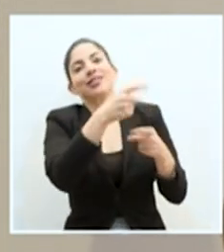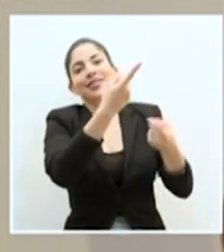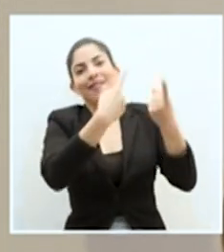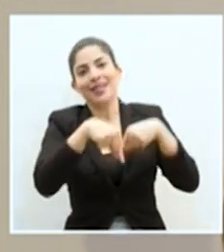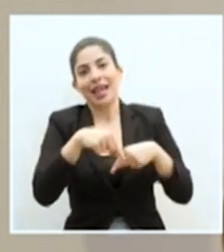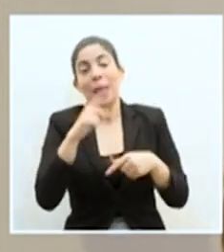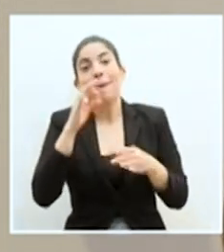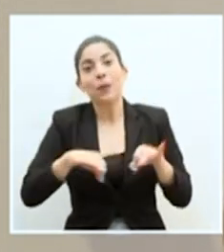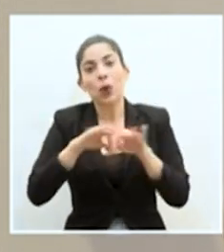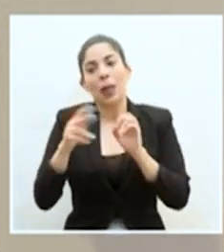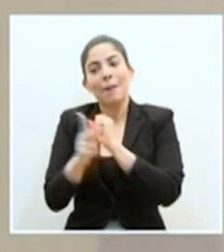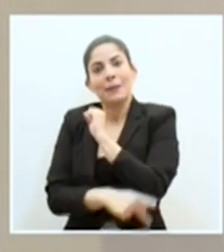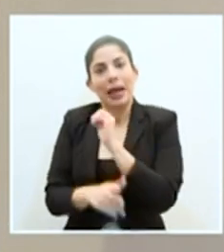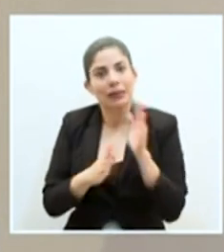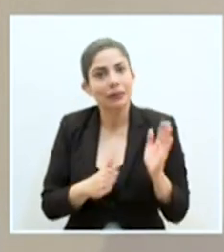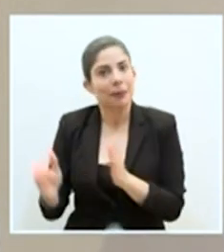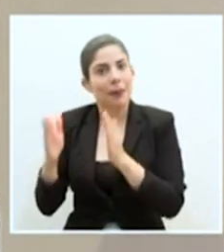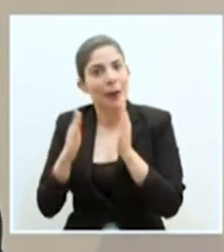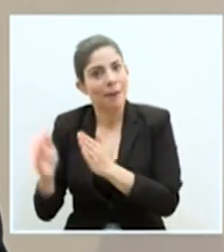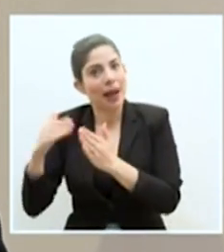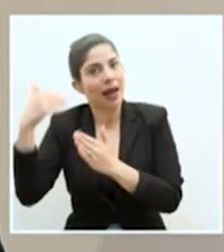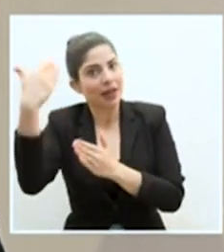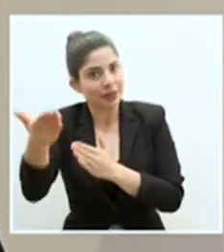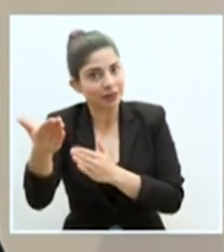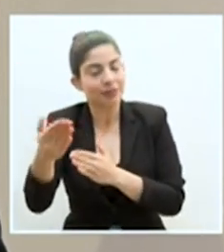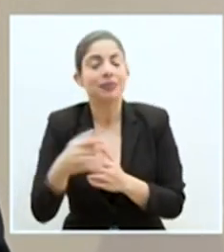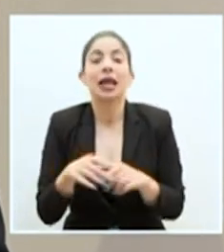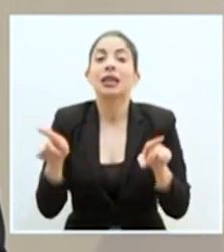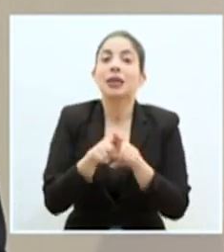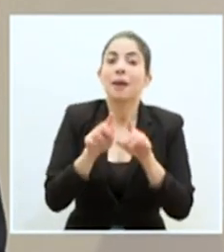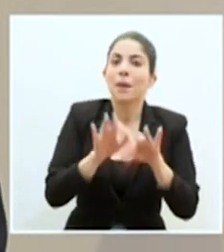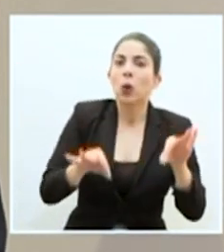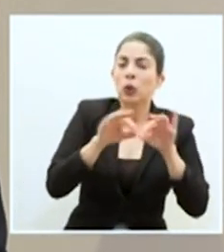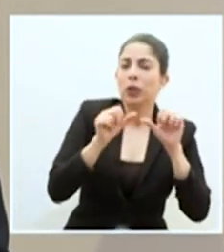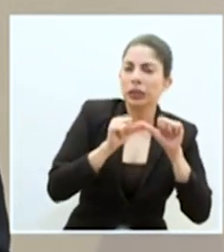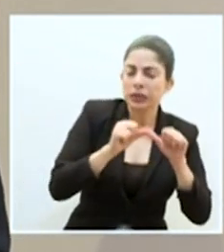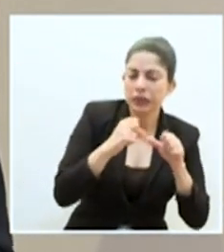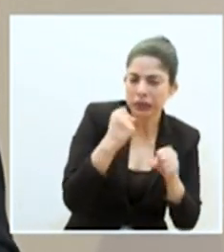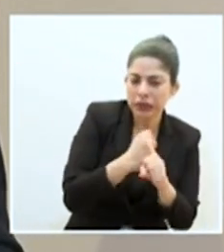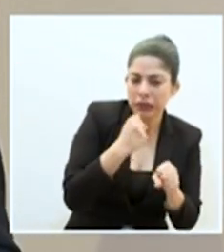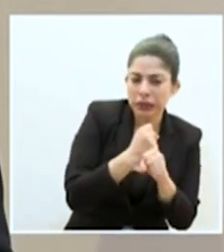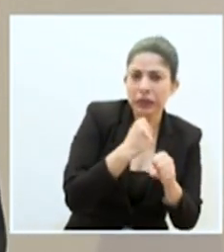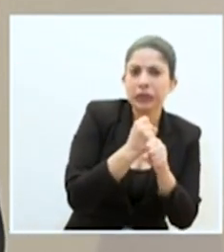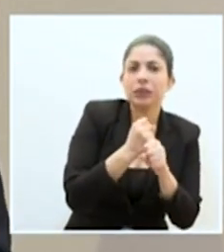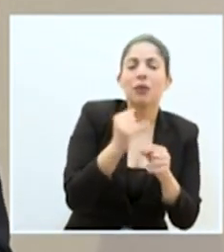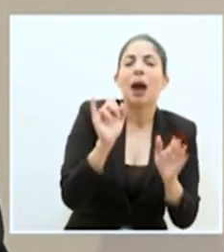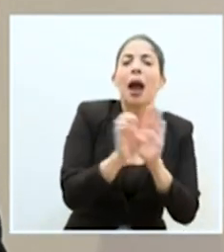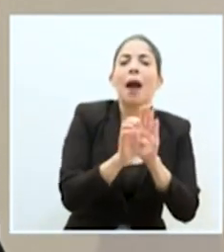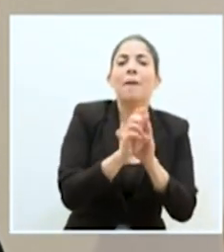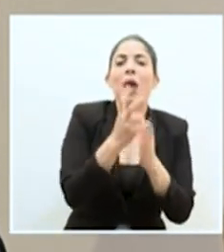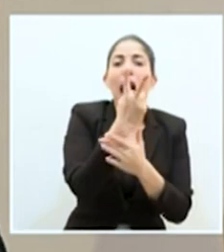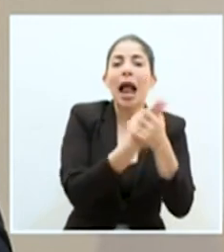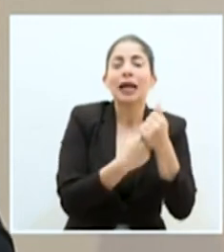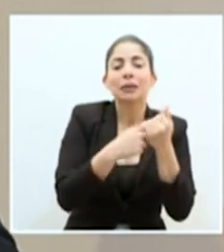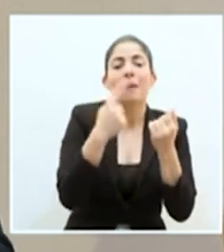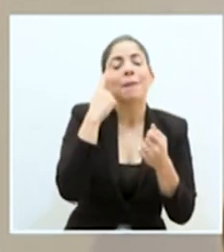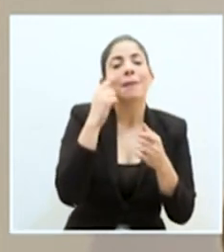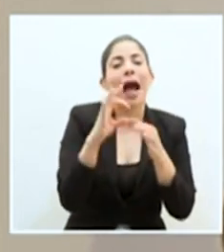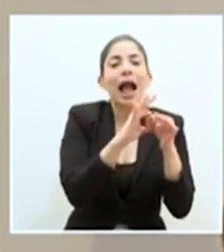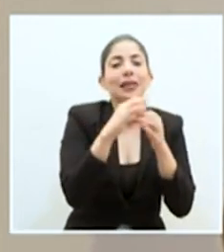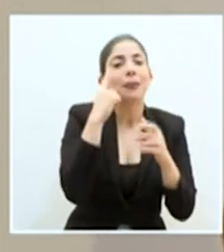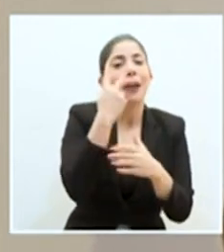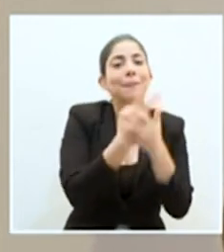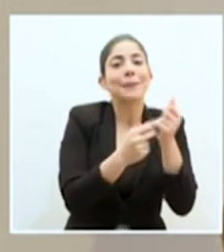preparado y también muy importante que sigamos trabajando en iniciativas como la Alianza para el Bilingüismo y, de nuevo, invitar a los